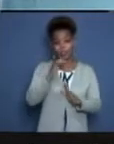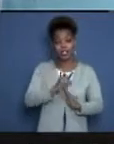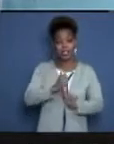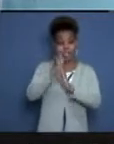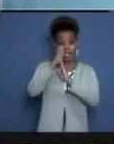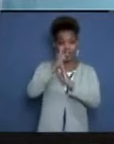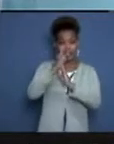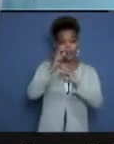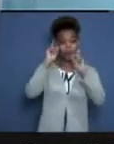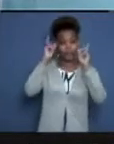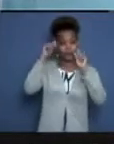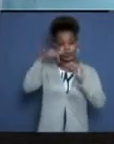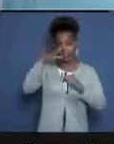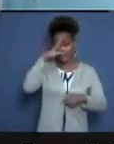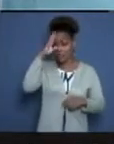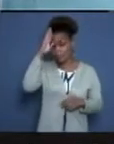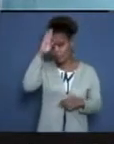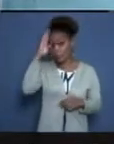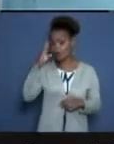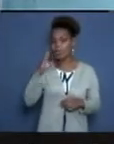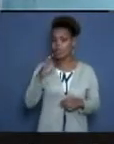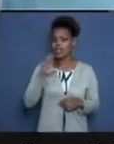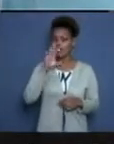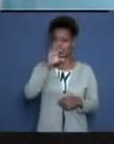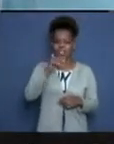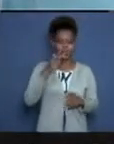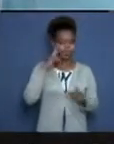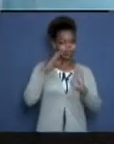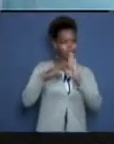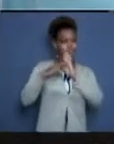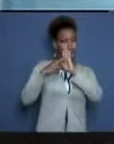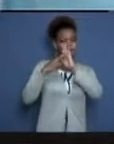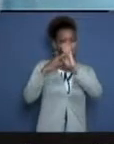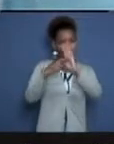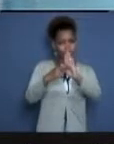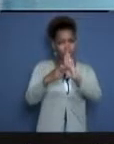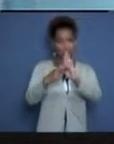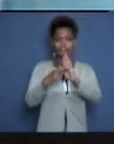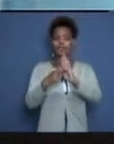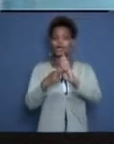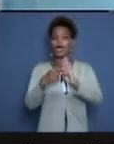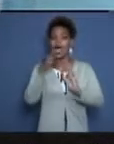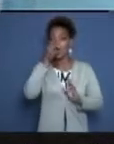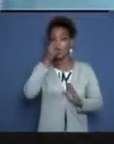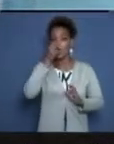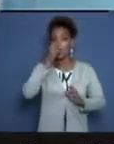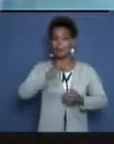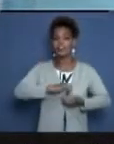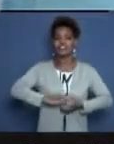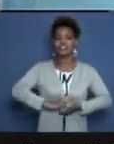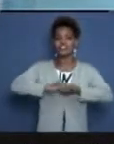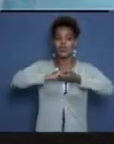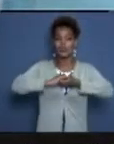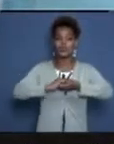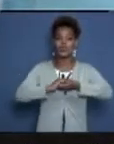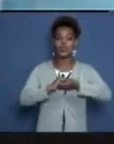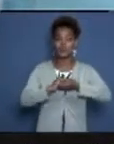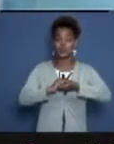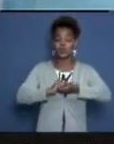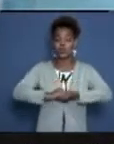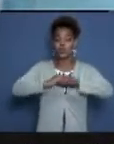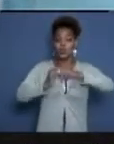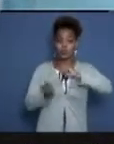cubano resaltó sobre todo la gran leyenda que constituye Mijael López que venía en este último grupo al ganar